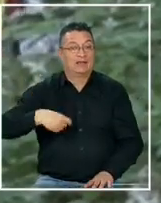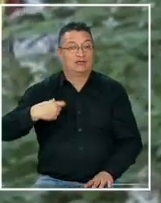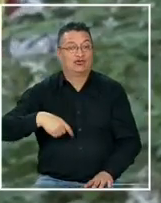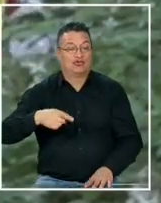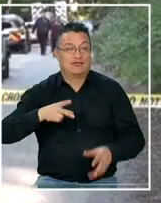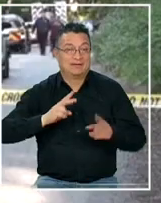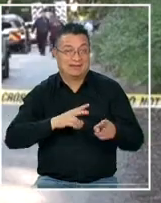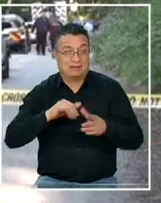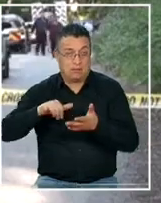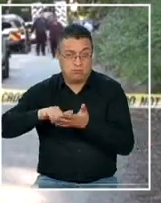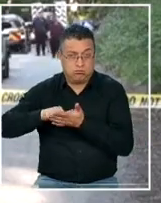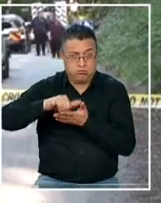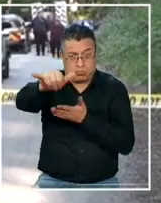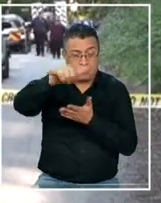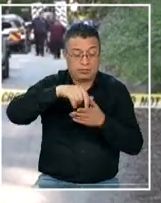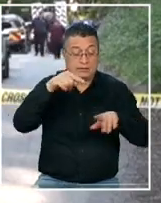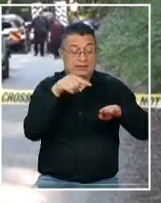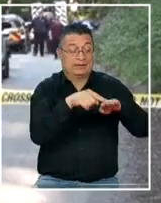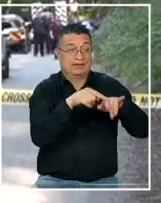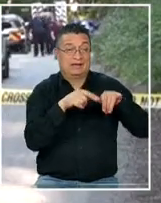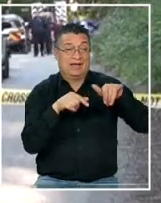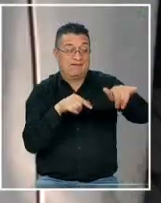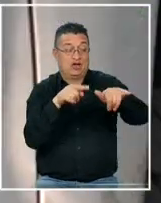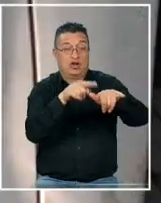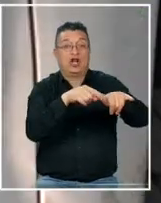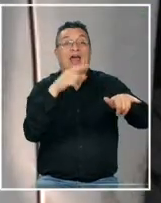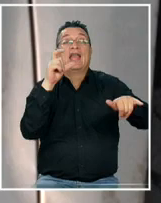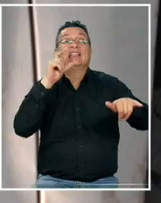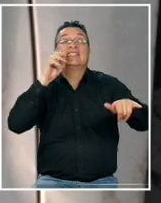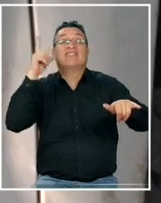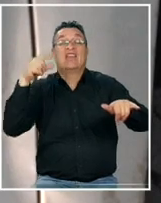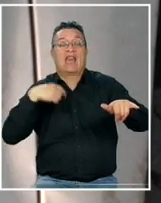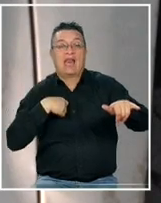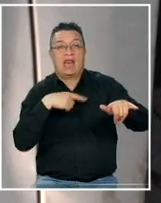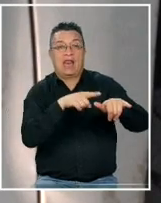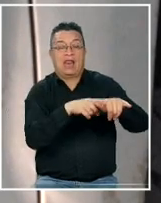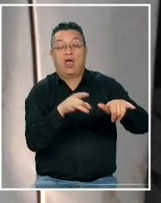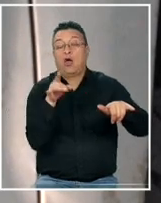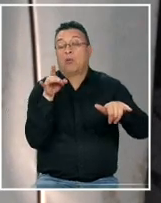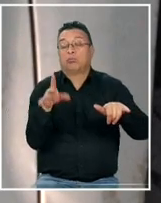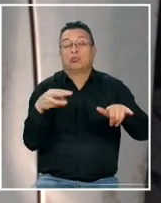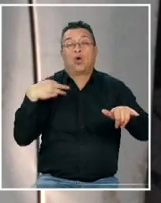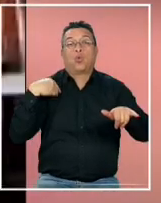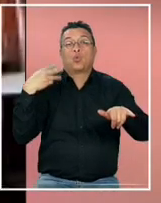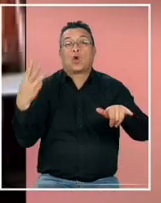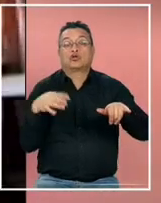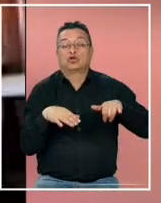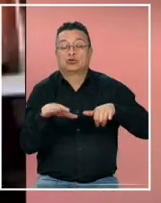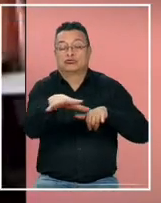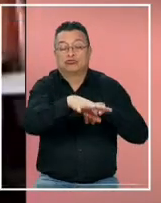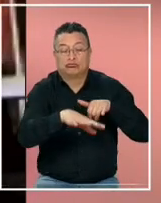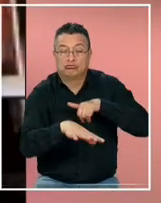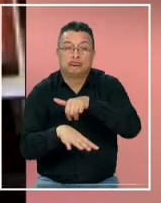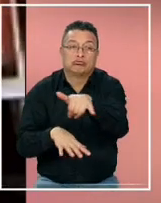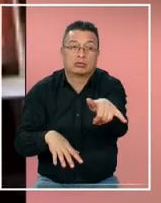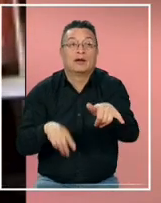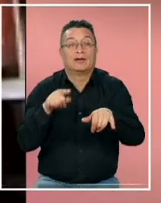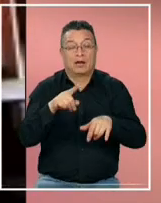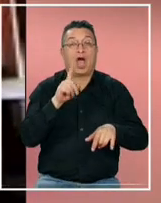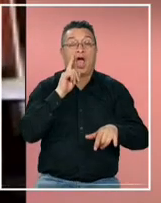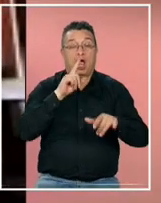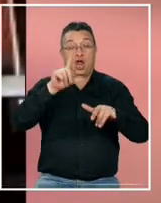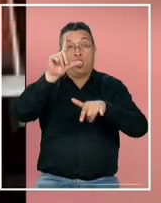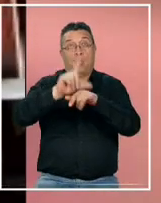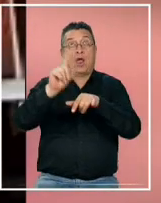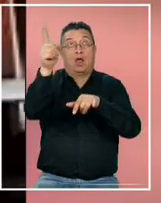Unidos interceptaron un avión civil Cessna Citation que violó el espacio aéreo de Washington DC existen dos tipos de espacios los espacios